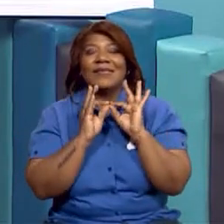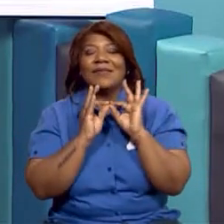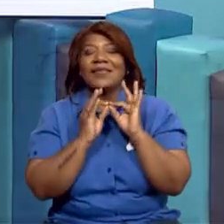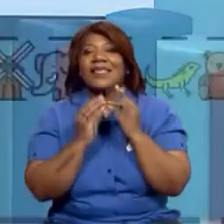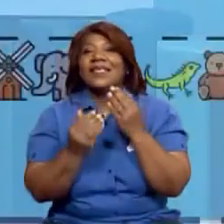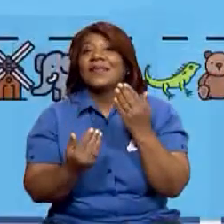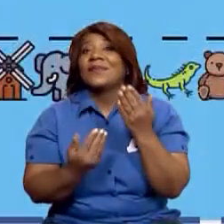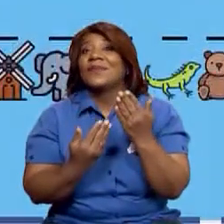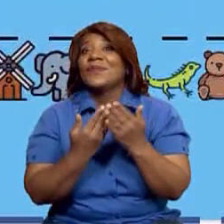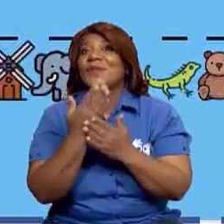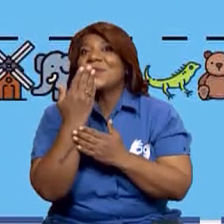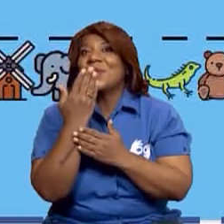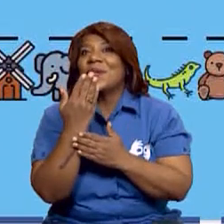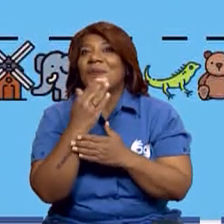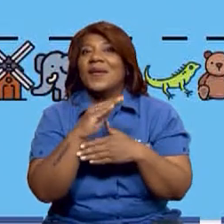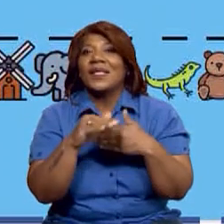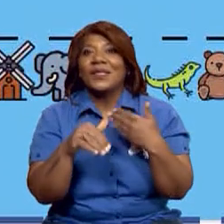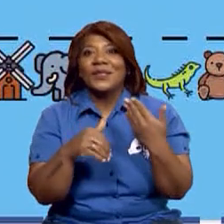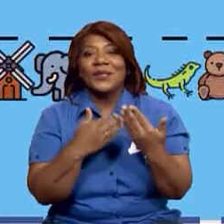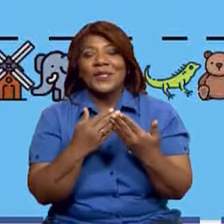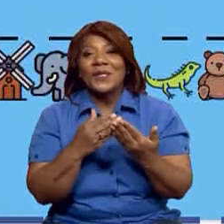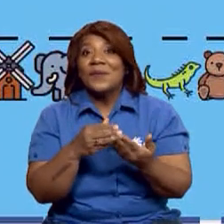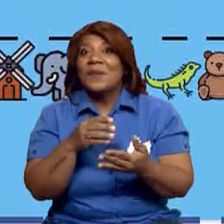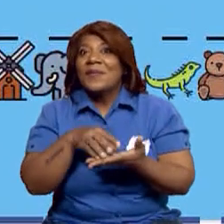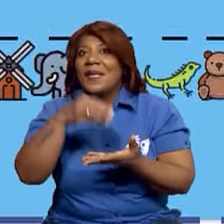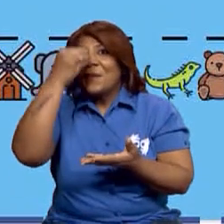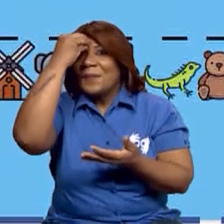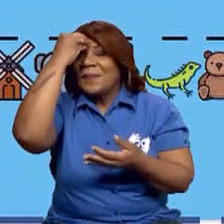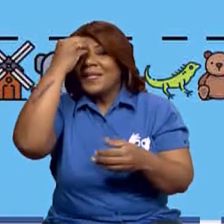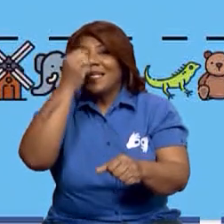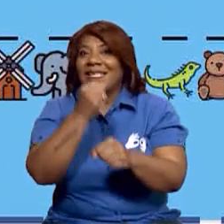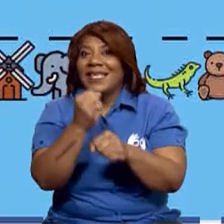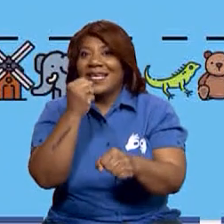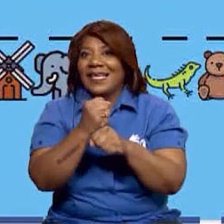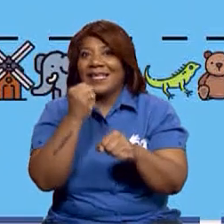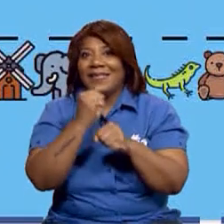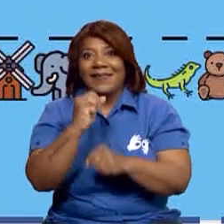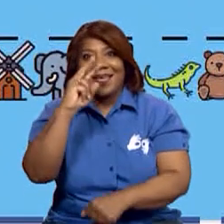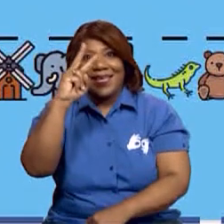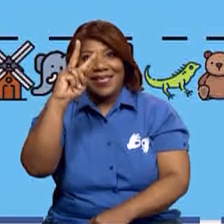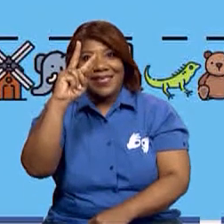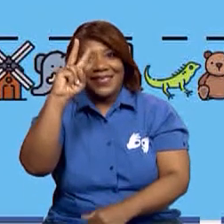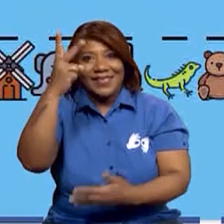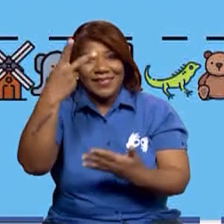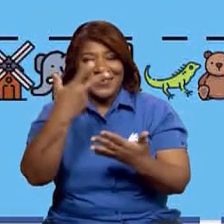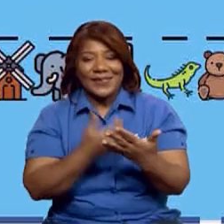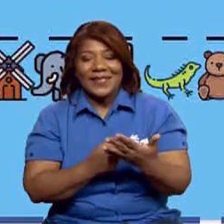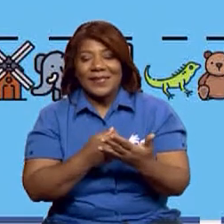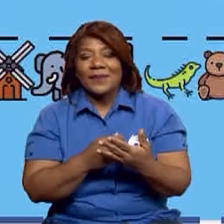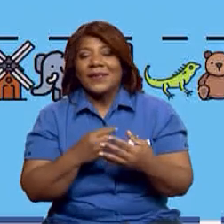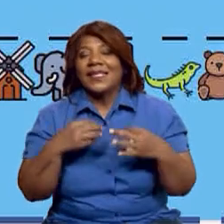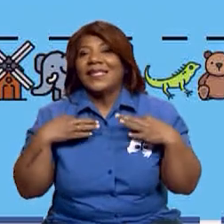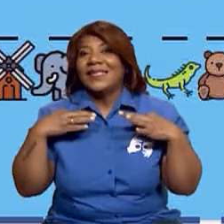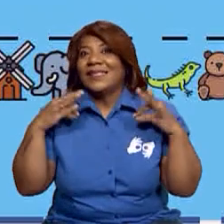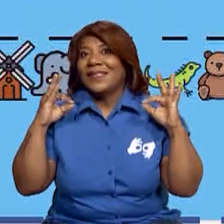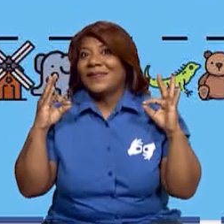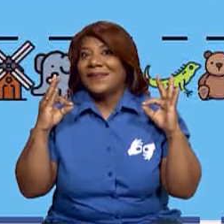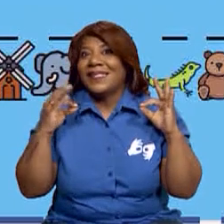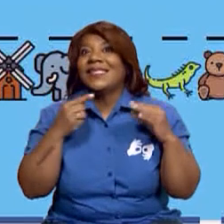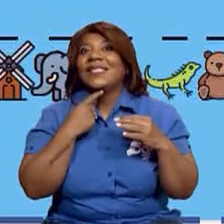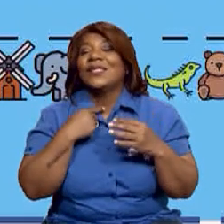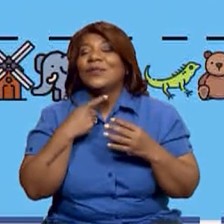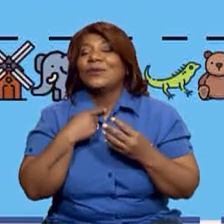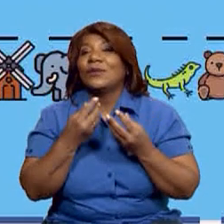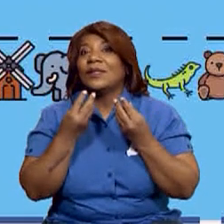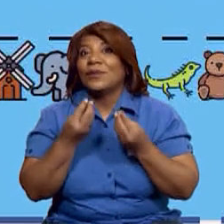que vamos a estar trabajando también este segundo trimestre. Súper, súper increíble. Me encanta muchísimo porque aquí vamos a ir